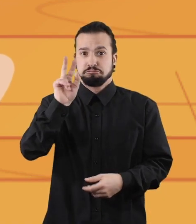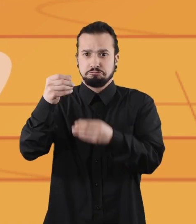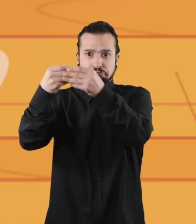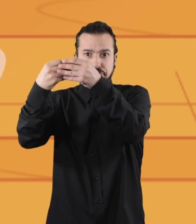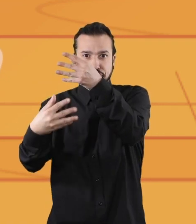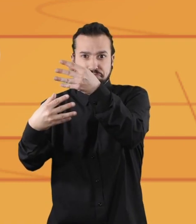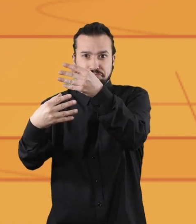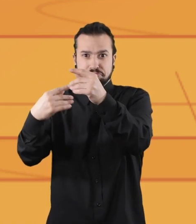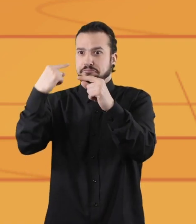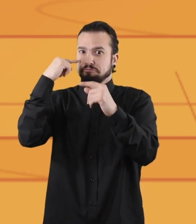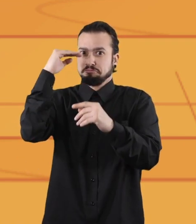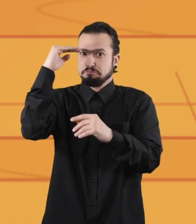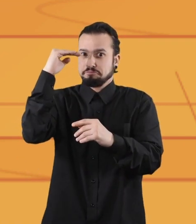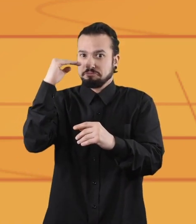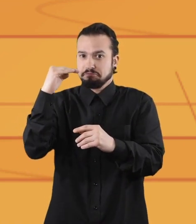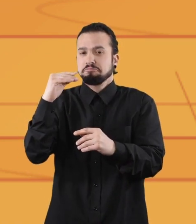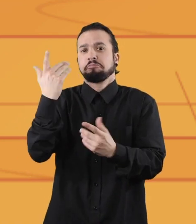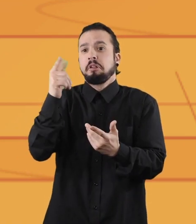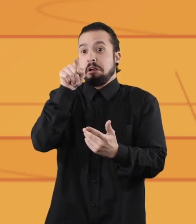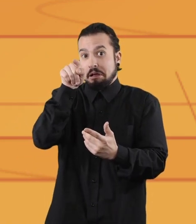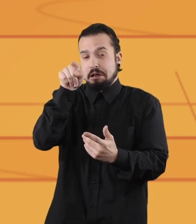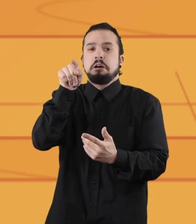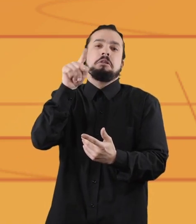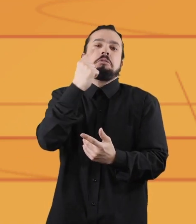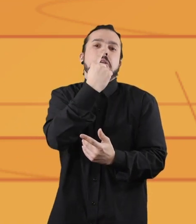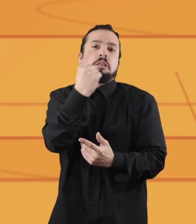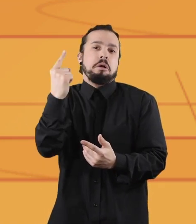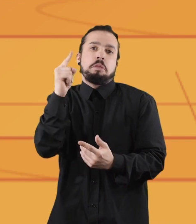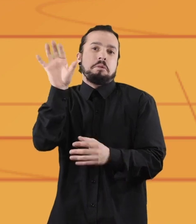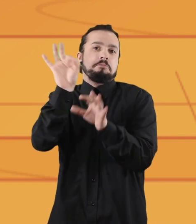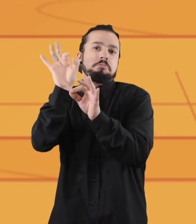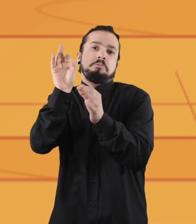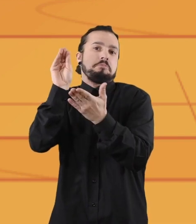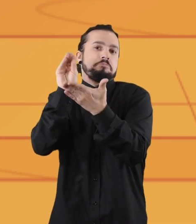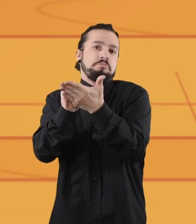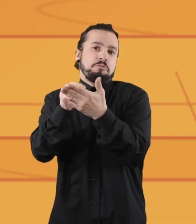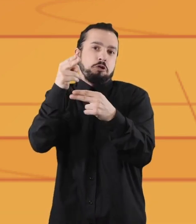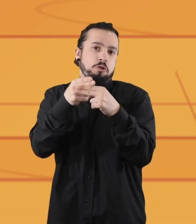Allí aparecerán con el nombre que hayan elegido al ingresar.